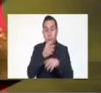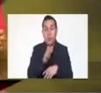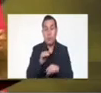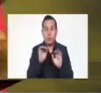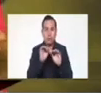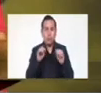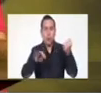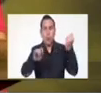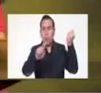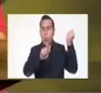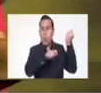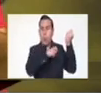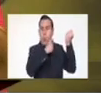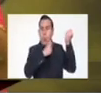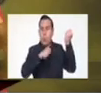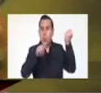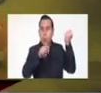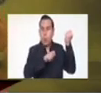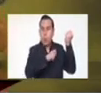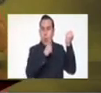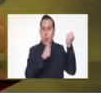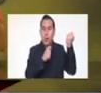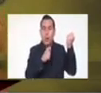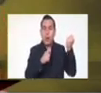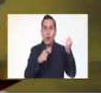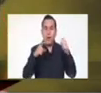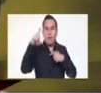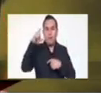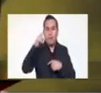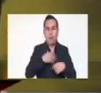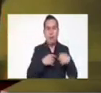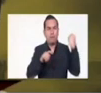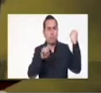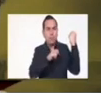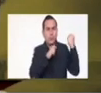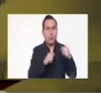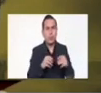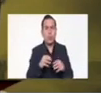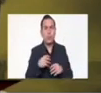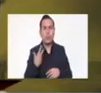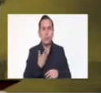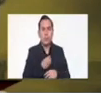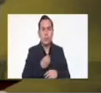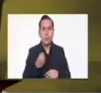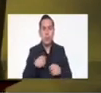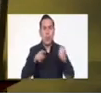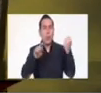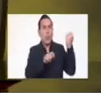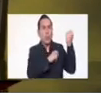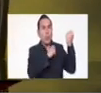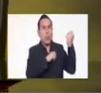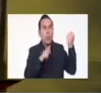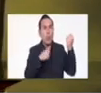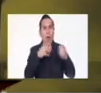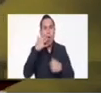tocaba violín, pues se tomó una foto conmigo, ¿no? Con el violín. Y luego sale que habíamos arrestado con el régimen de excepción que